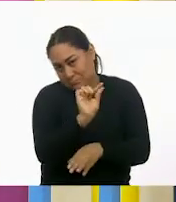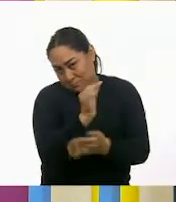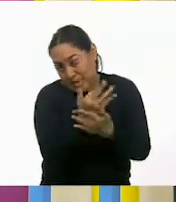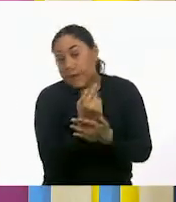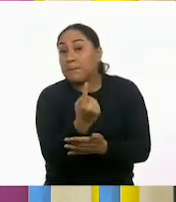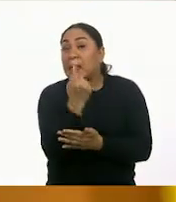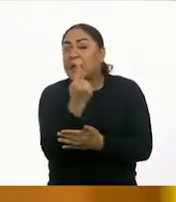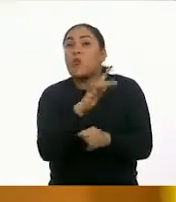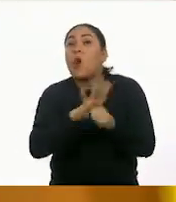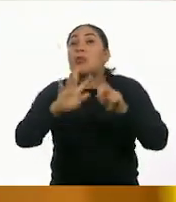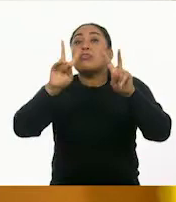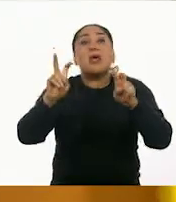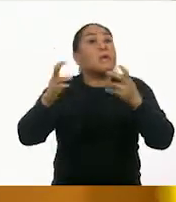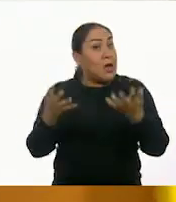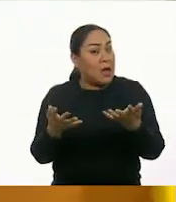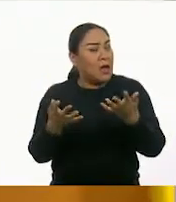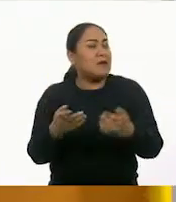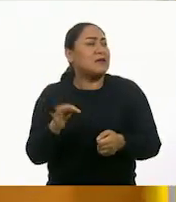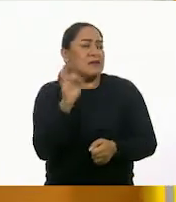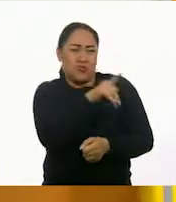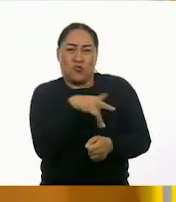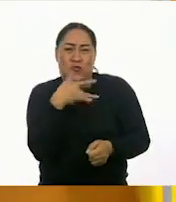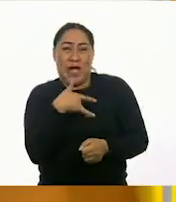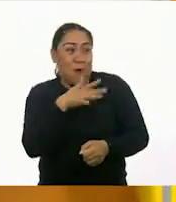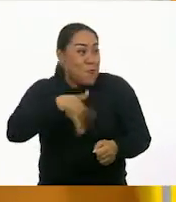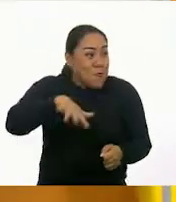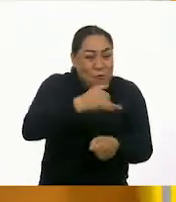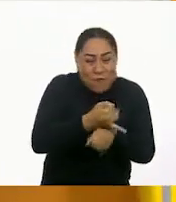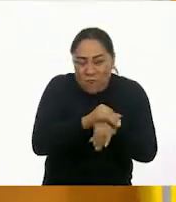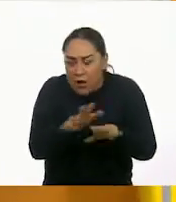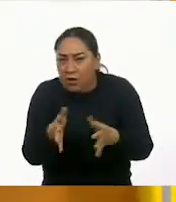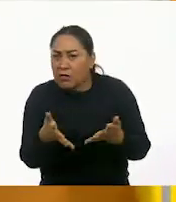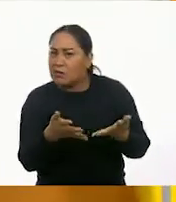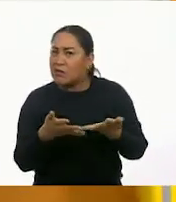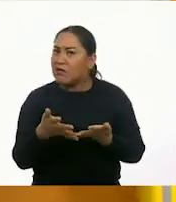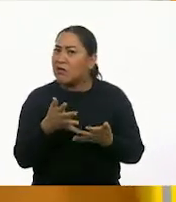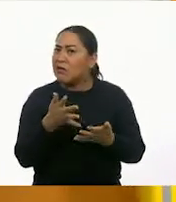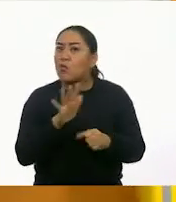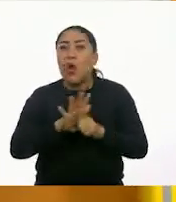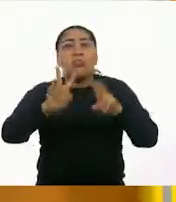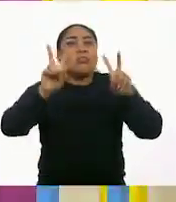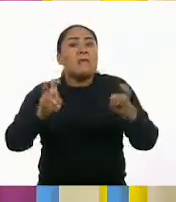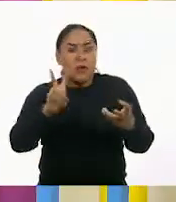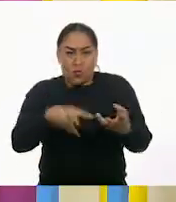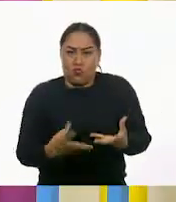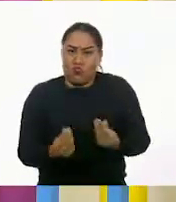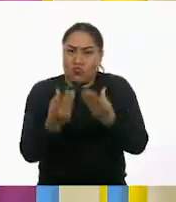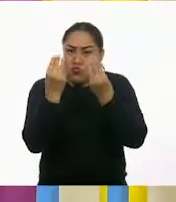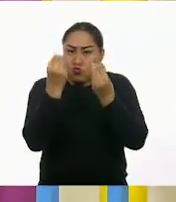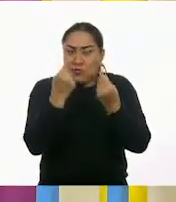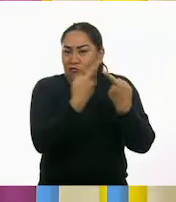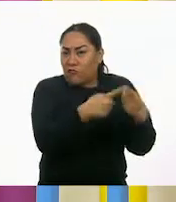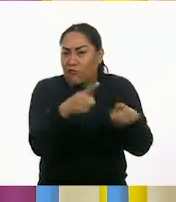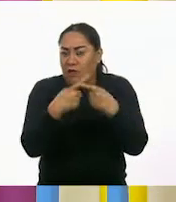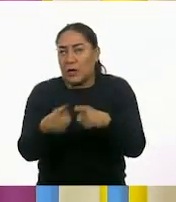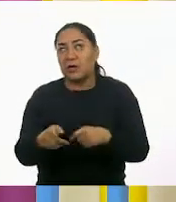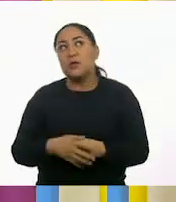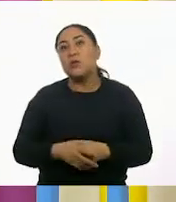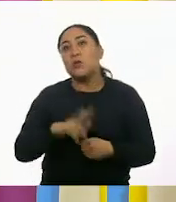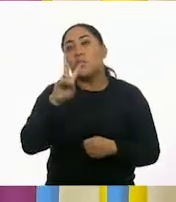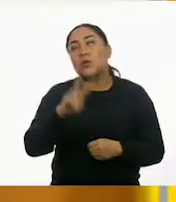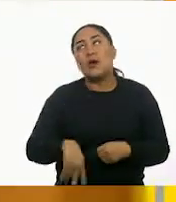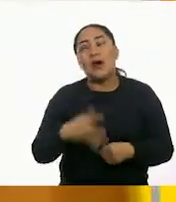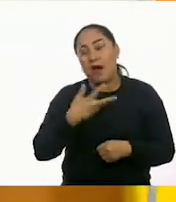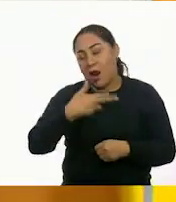pensado. Porque si vas a buscar información, ¿de qué tema? ¿Te imaginas toda la información que puedes encontrar en un libro? Es cierto, es abrumador, es muchísima.